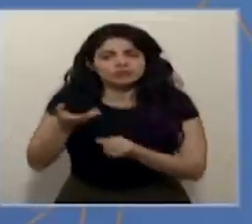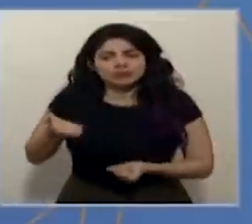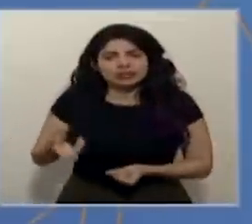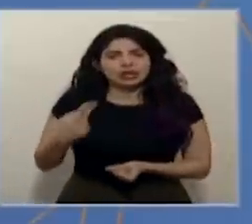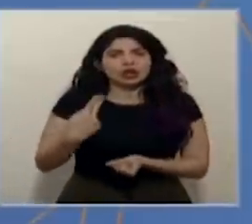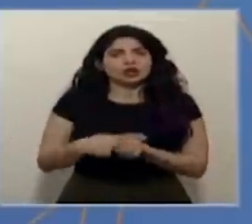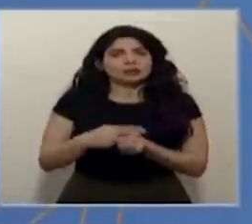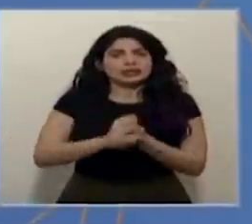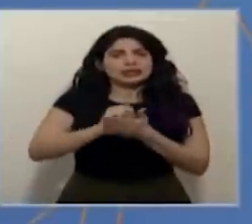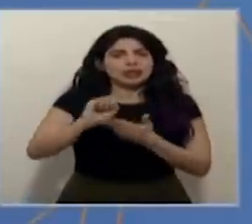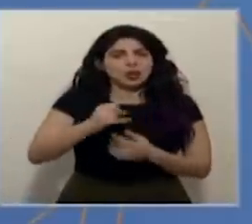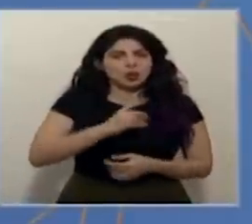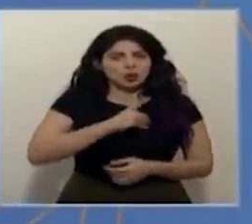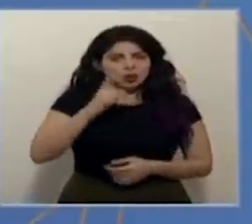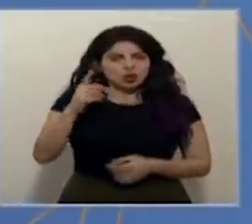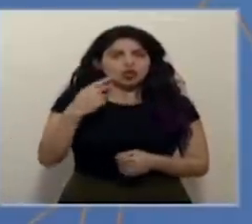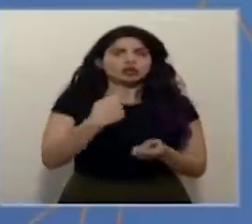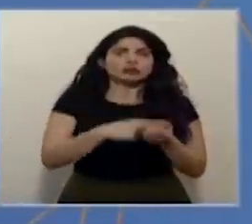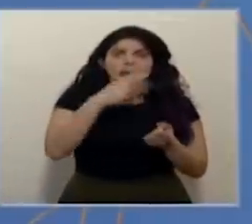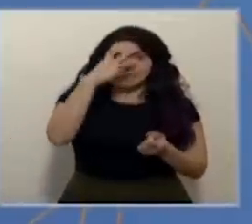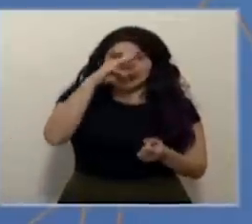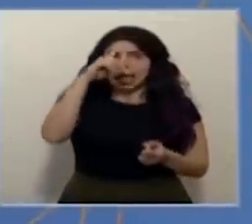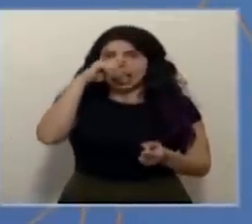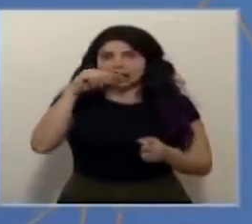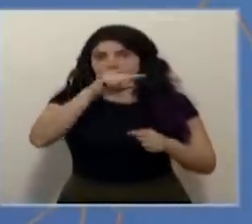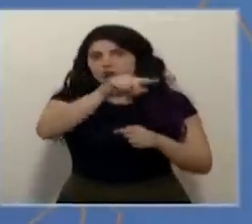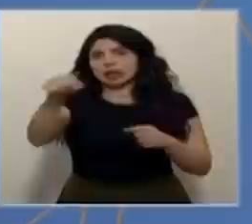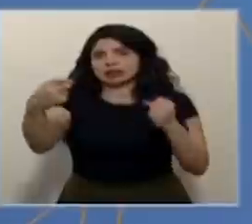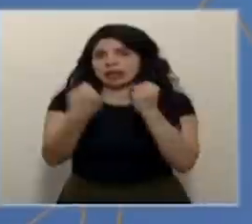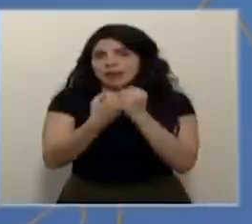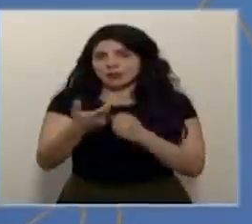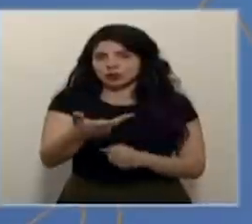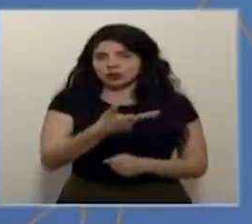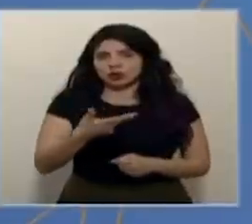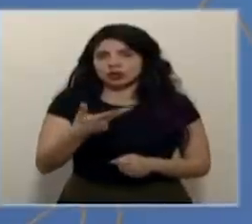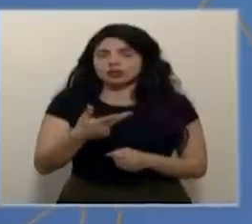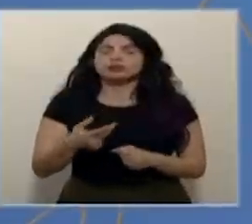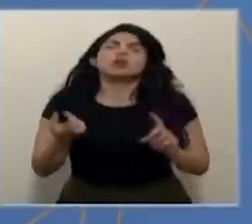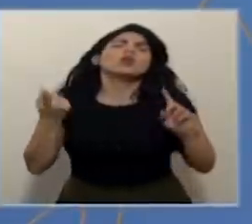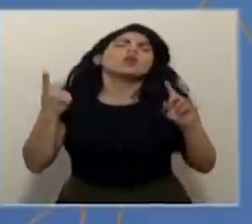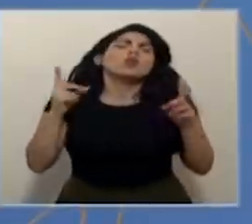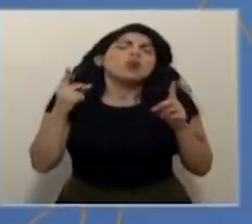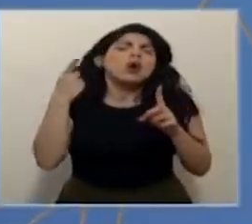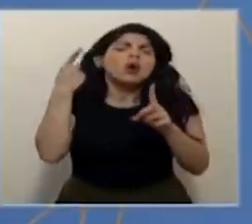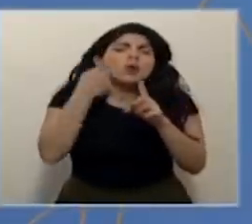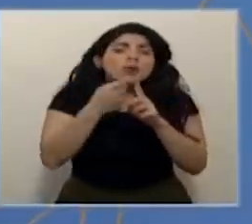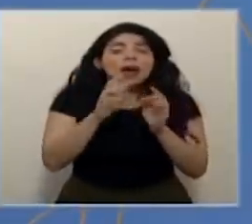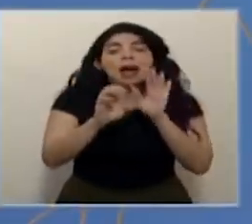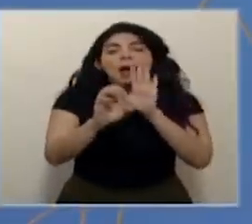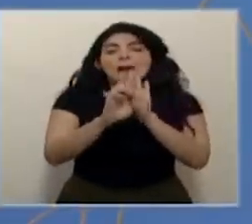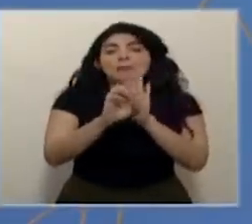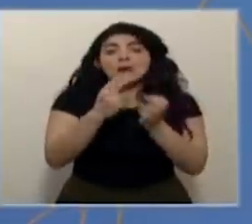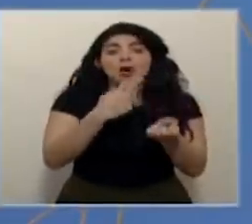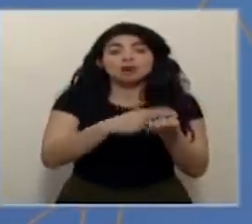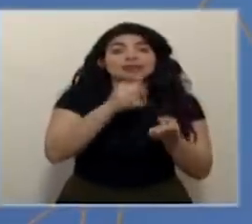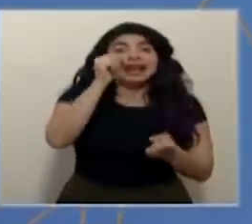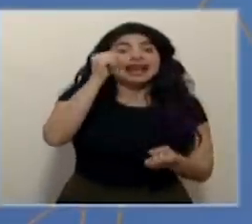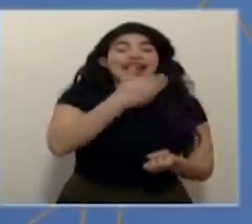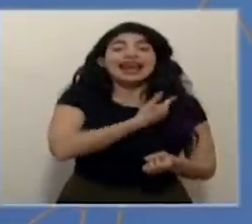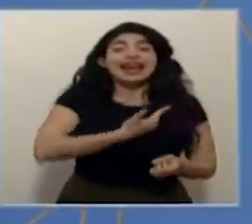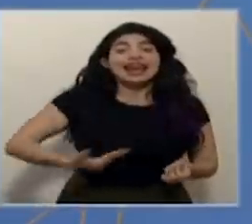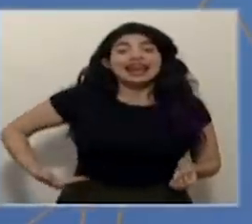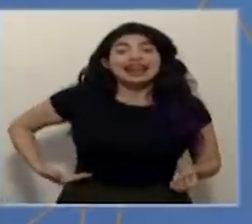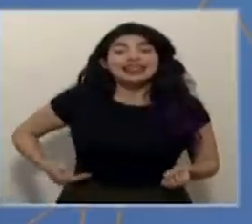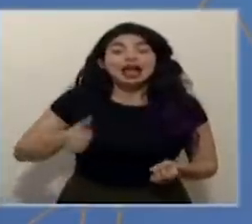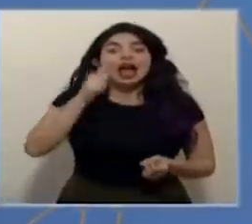San Juan de Dios, al Hospital México y al Calderón Guardia. El tema aquí, ¿qué es? Por ejemplo, en el Hospital de Heredia ayer se diagnosticó